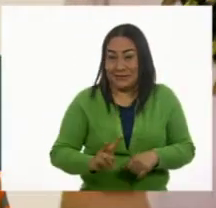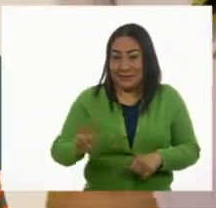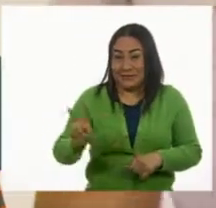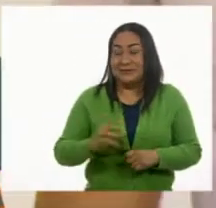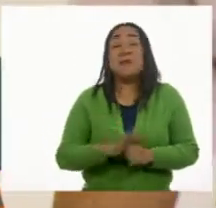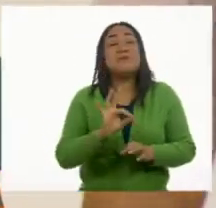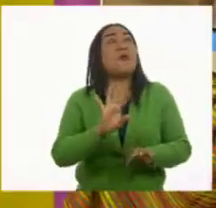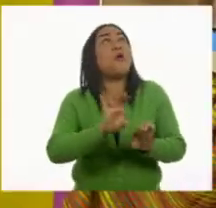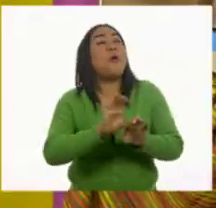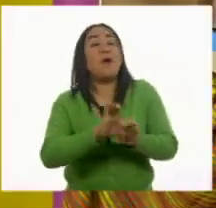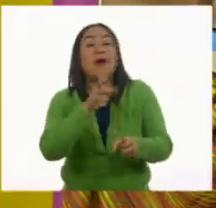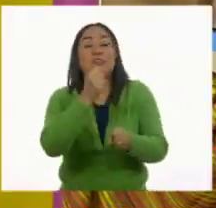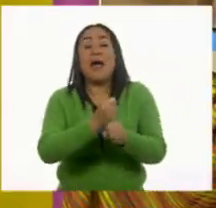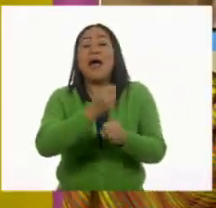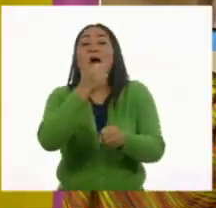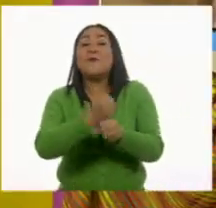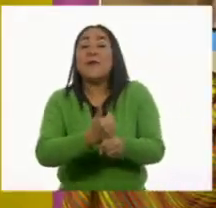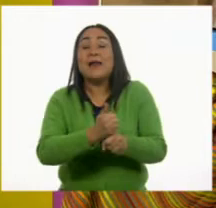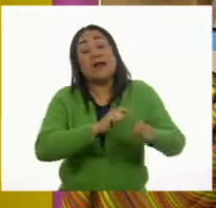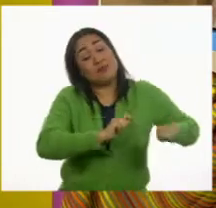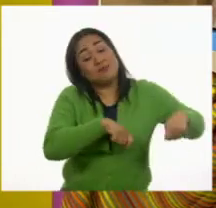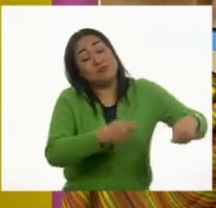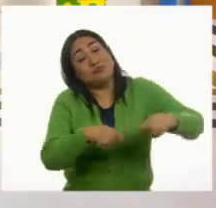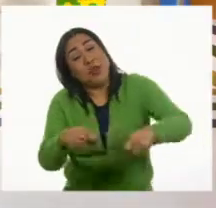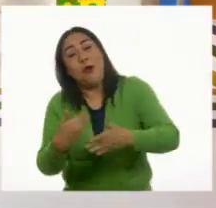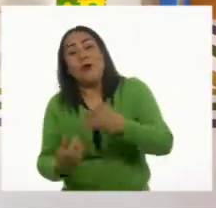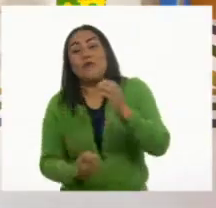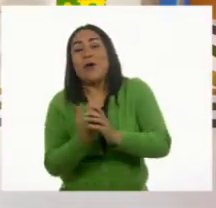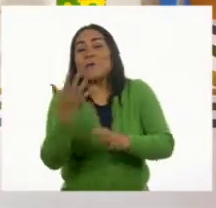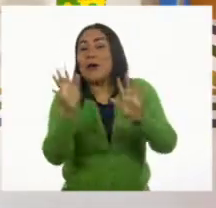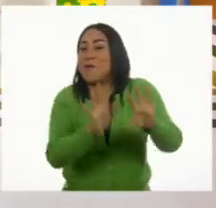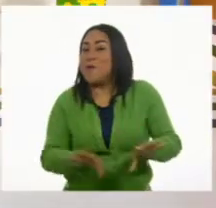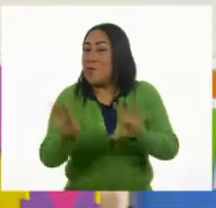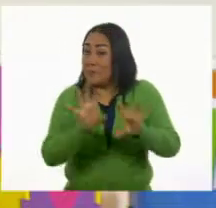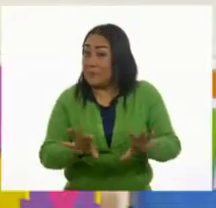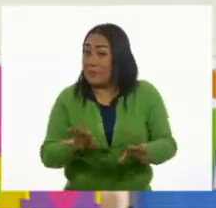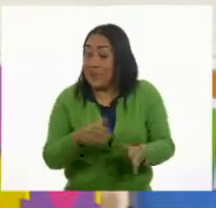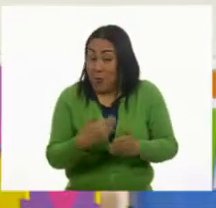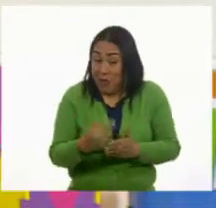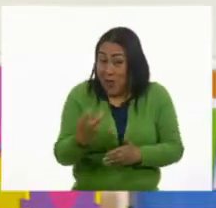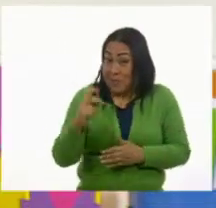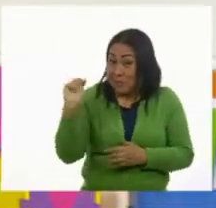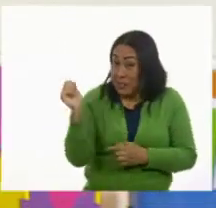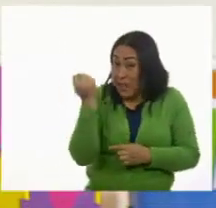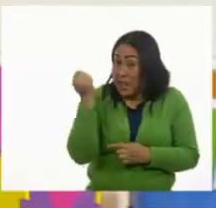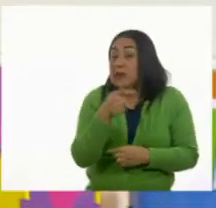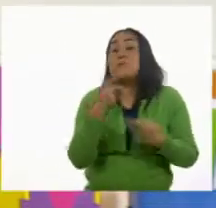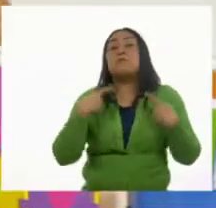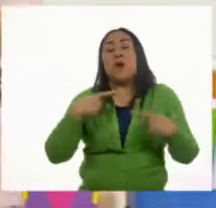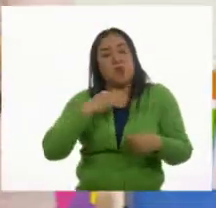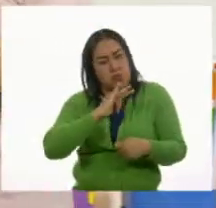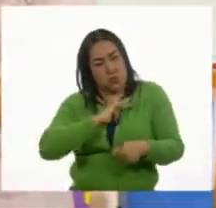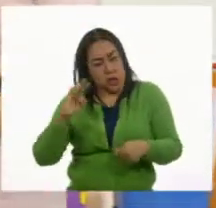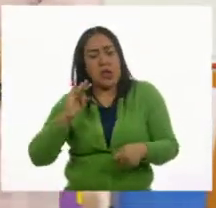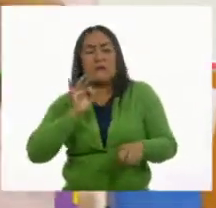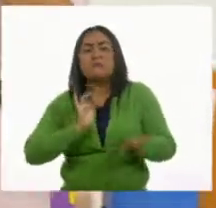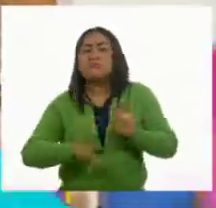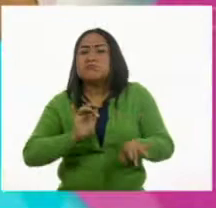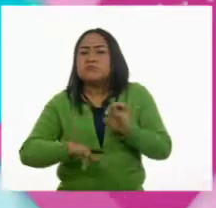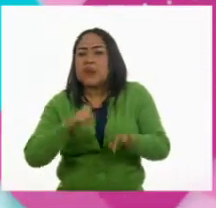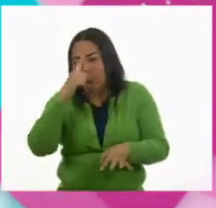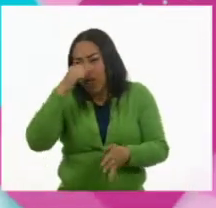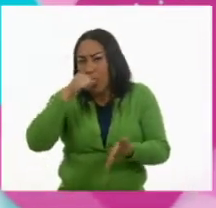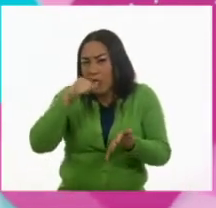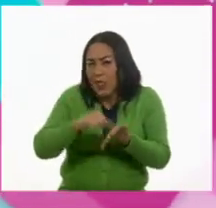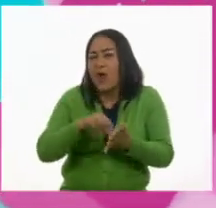tatarabuela de las computadoras que se usan. Aquí, con la tecnología, las personas podían escribir cartas o podían